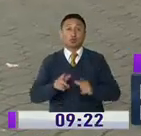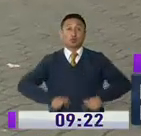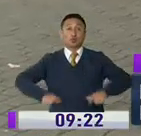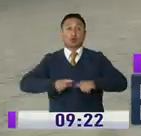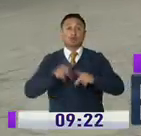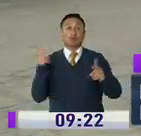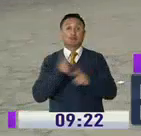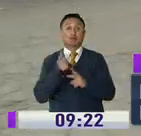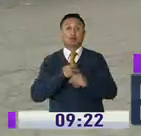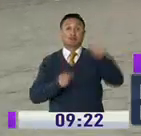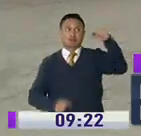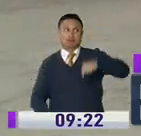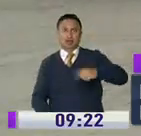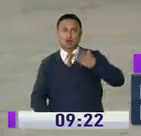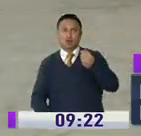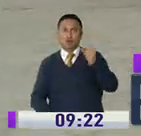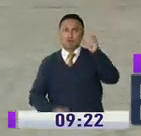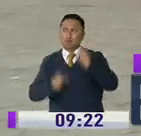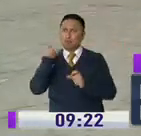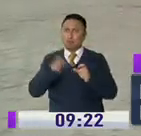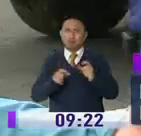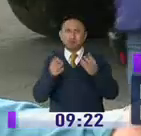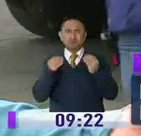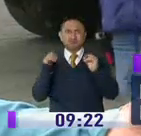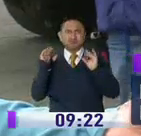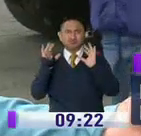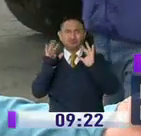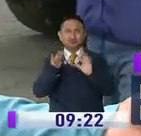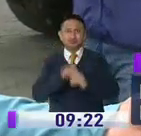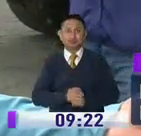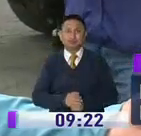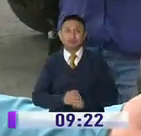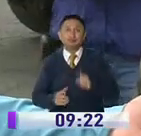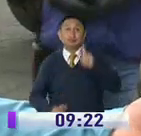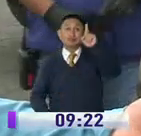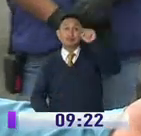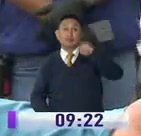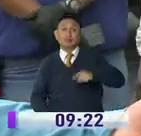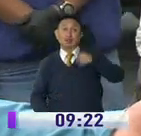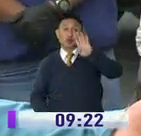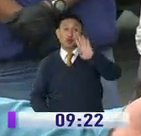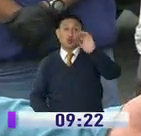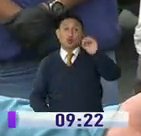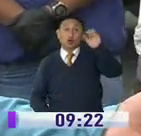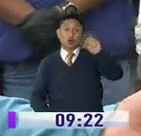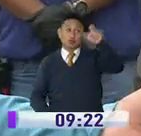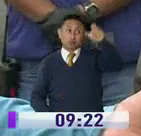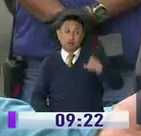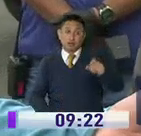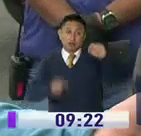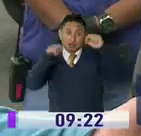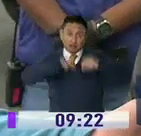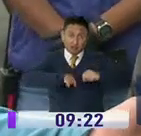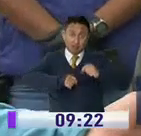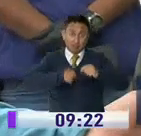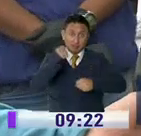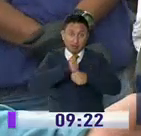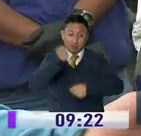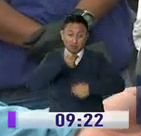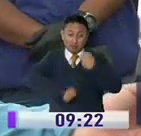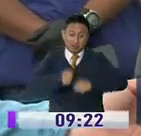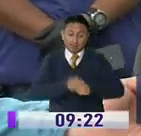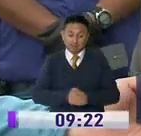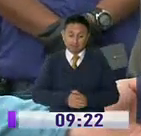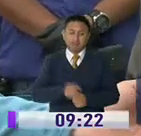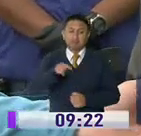crítico, pues aquí hay gran afluencia de gente. Tenemos 1.400 comerciantes catastrados nosotros que trabajan y alrededor